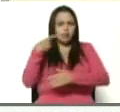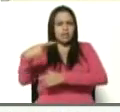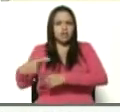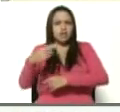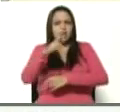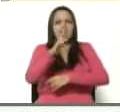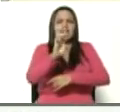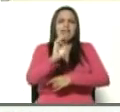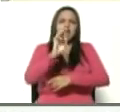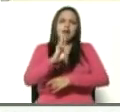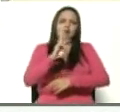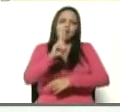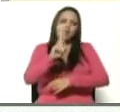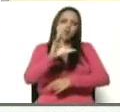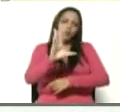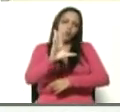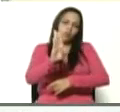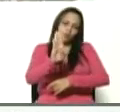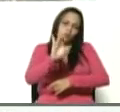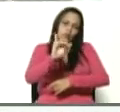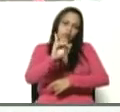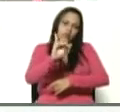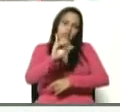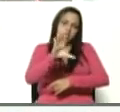Uno de los líderes del Partido Republicano.